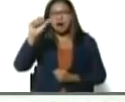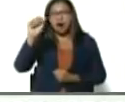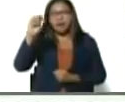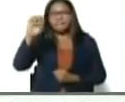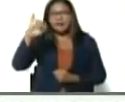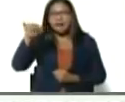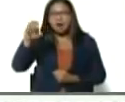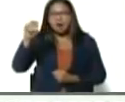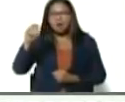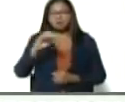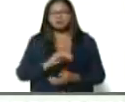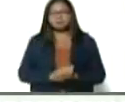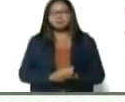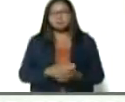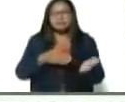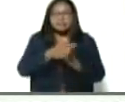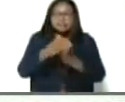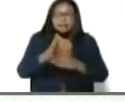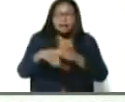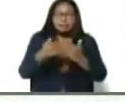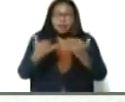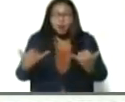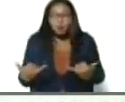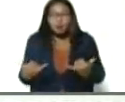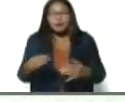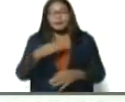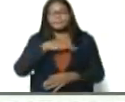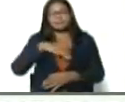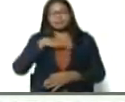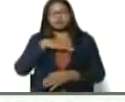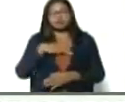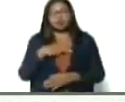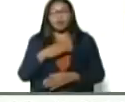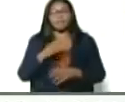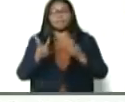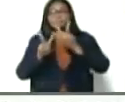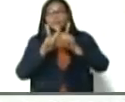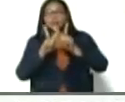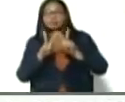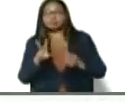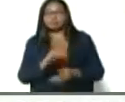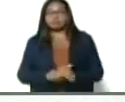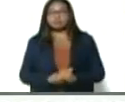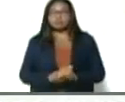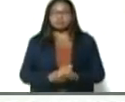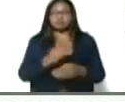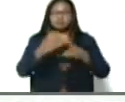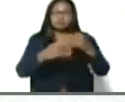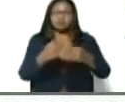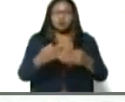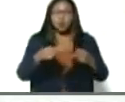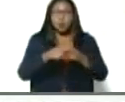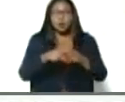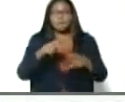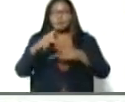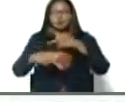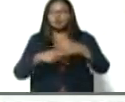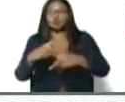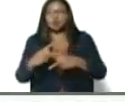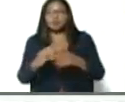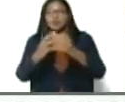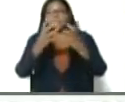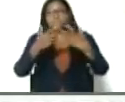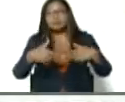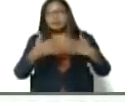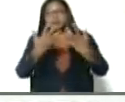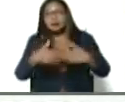Garantizar desde la Gran Misión Venezuela las condiciones para el acceso a medianos y grandes productores de maquinarias en